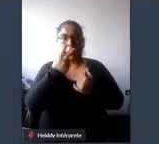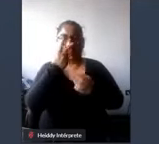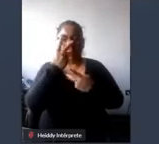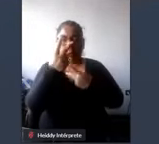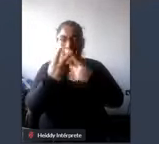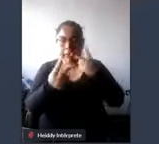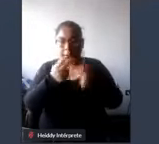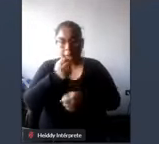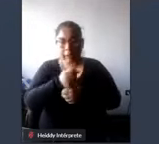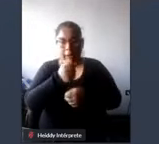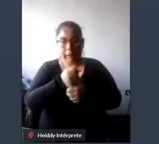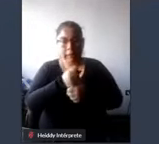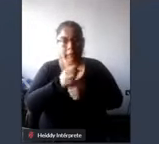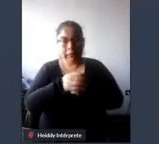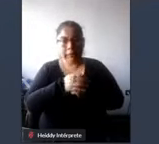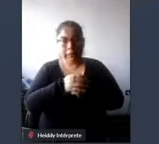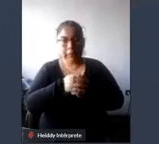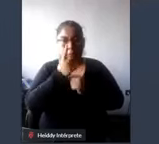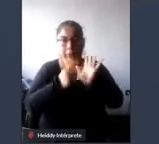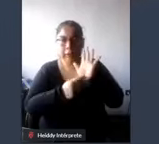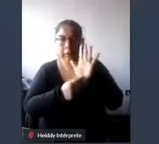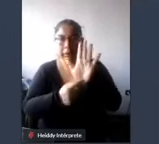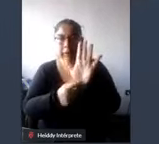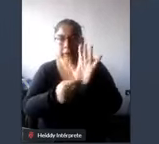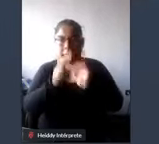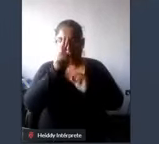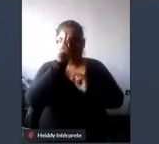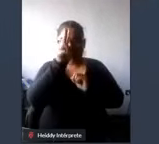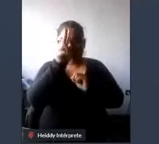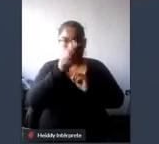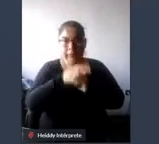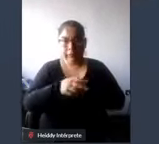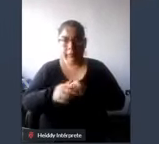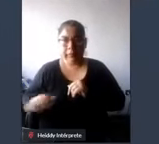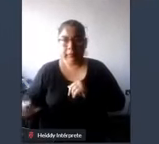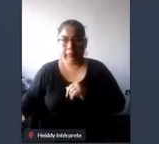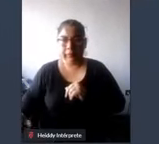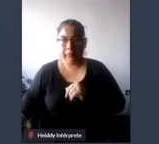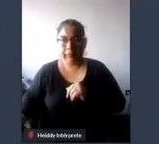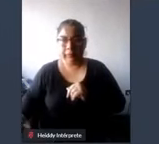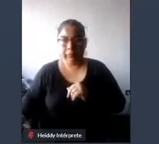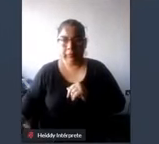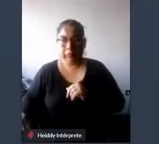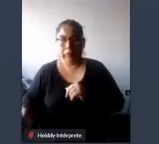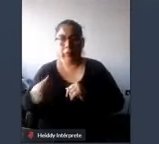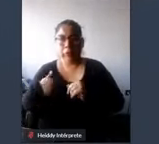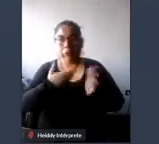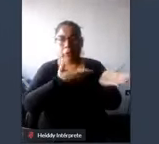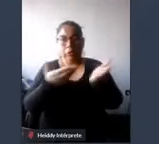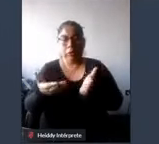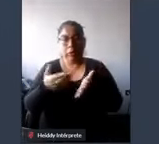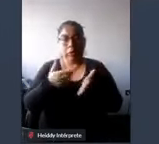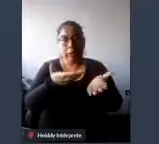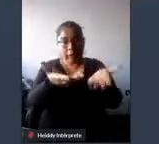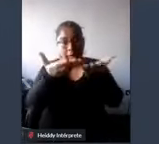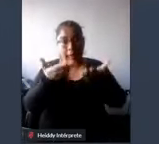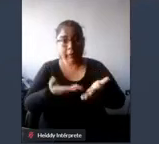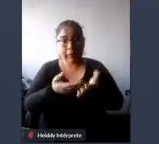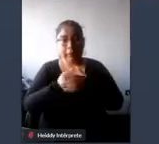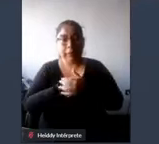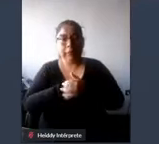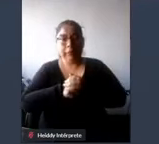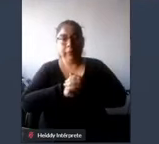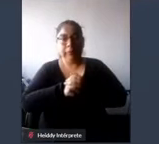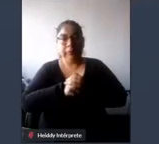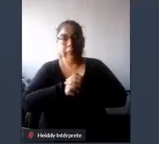para hacer la presentación del Perú nosotros le pedimos a por